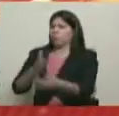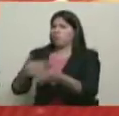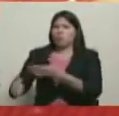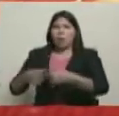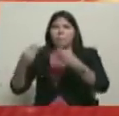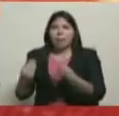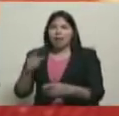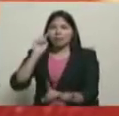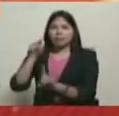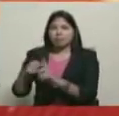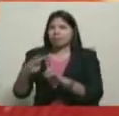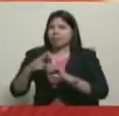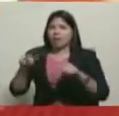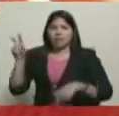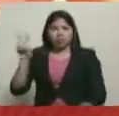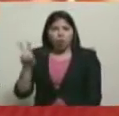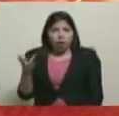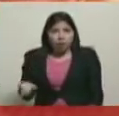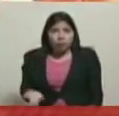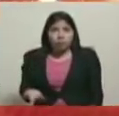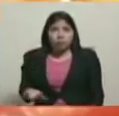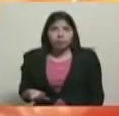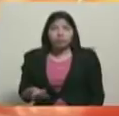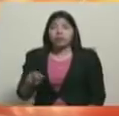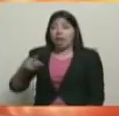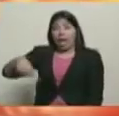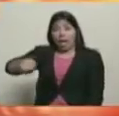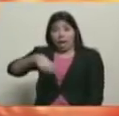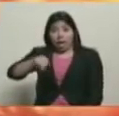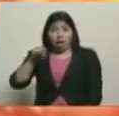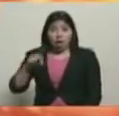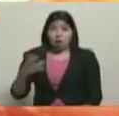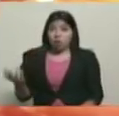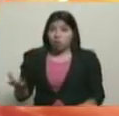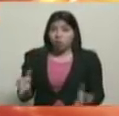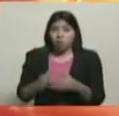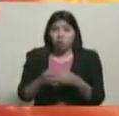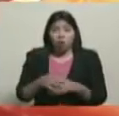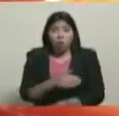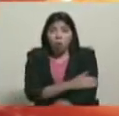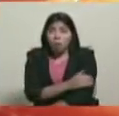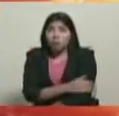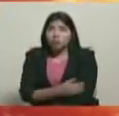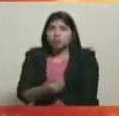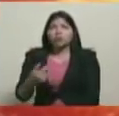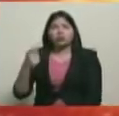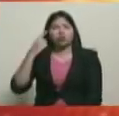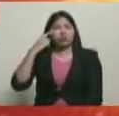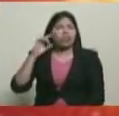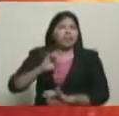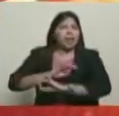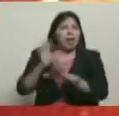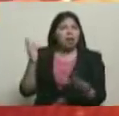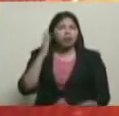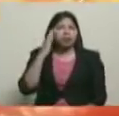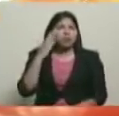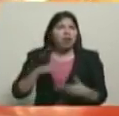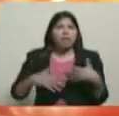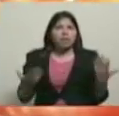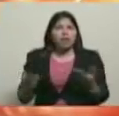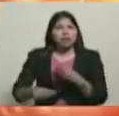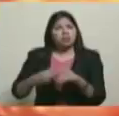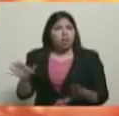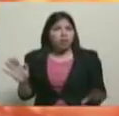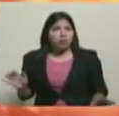preservar la paz en este país. Esa gente, esa gente que actúa de esa manera, evidentemente está actuando contra los principios y valores fundamentales de la